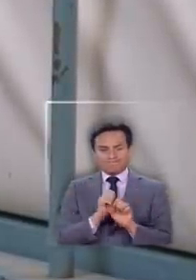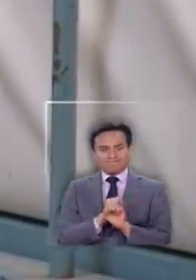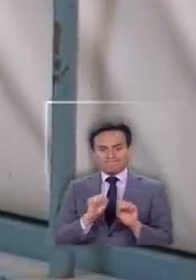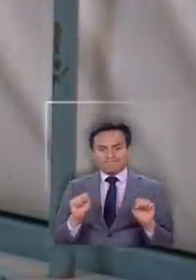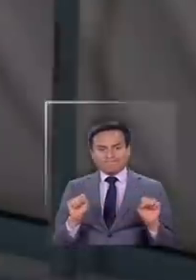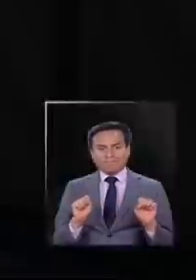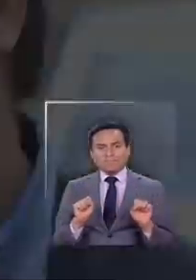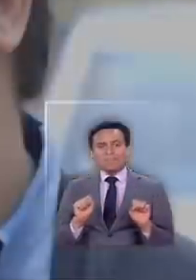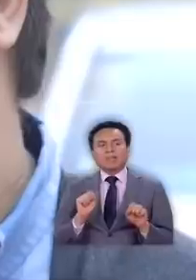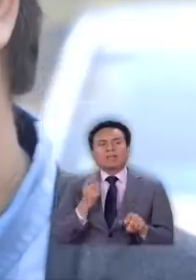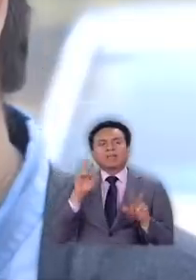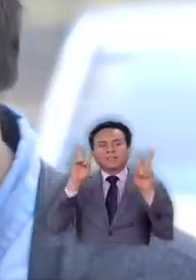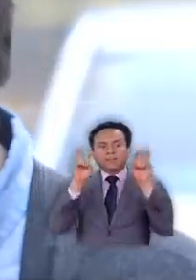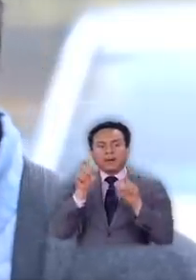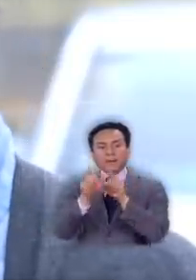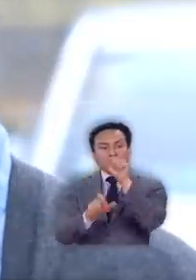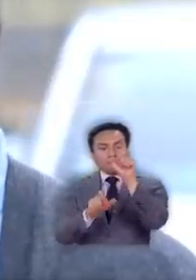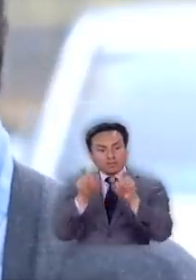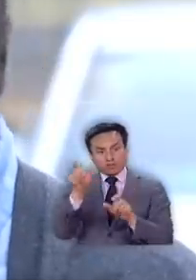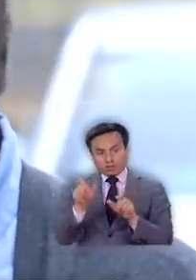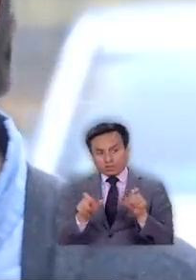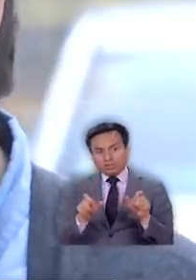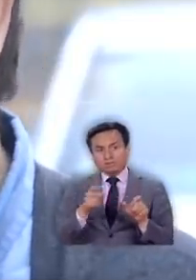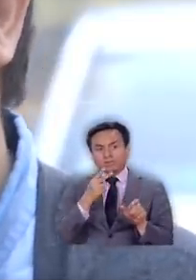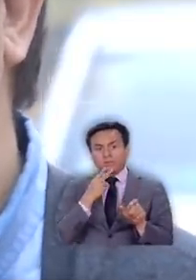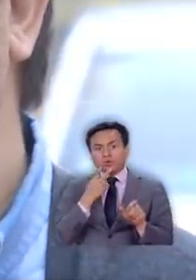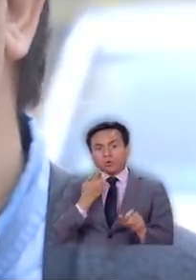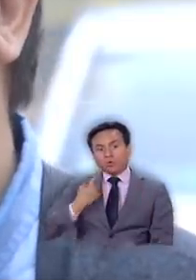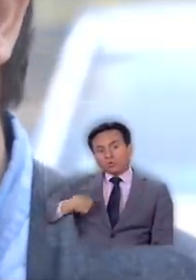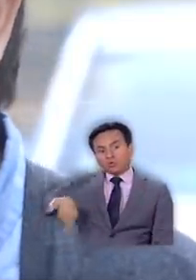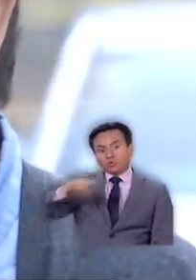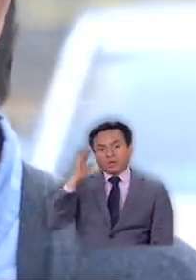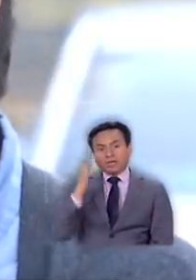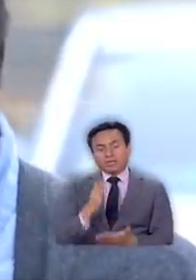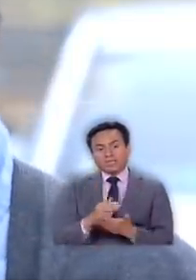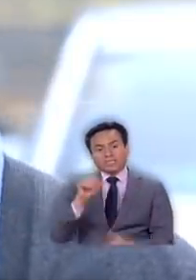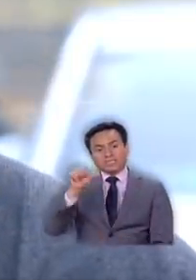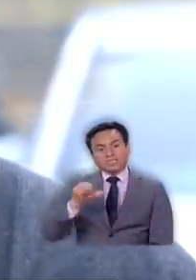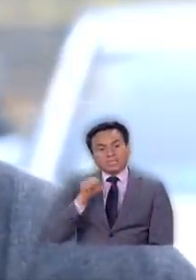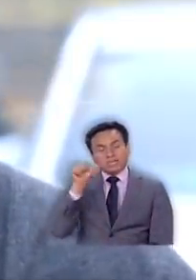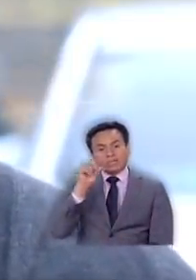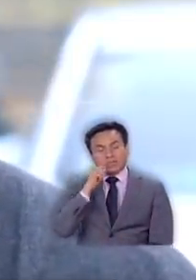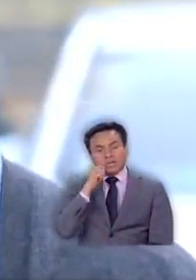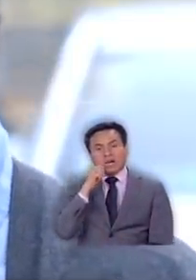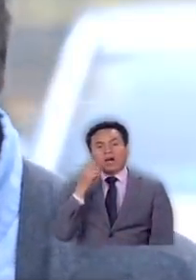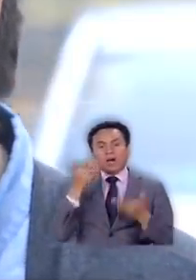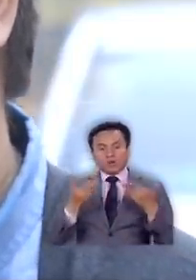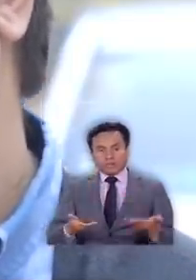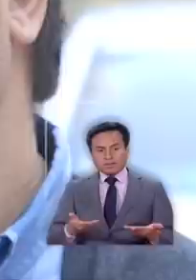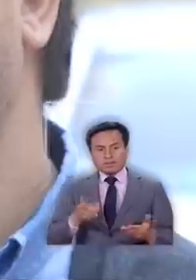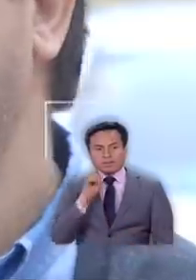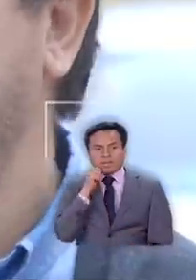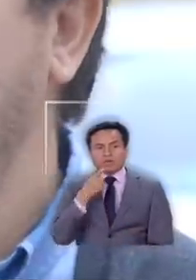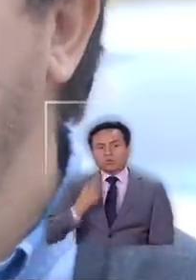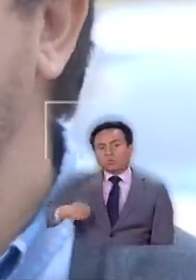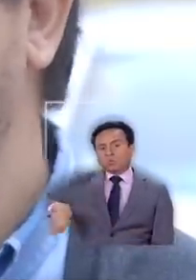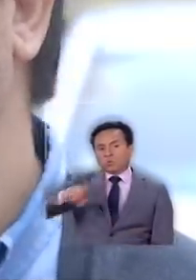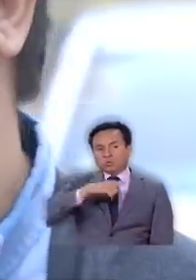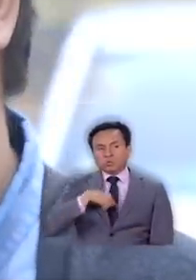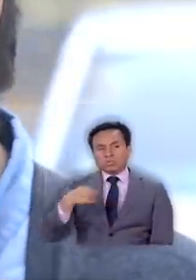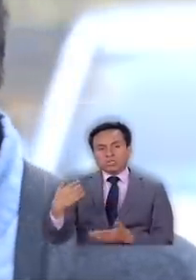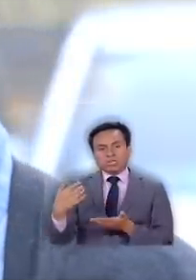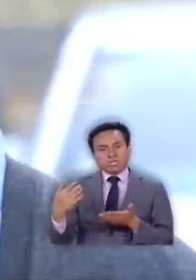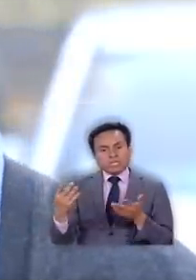La adecuación está en que las personas que estaban viviendo con nosotros hasta el día 16 son las que hoy día estamos. No estamos generando